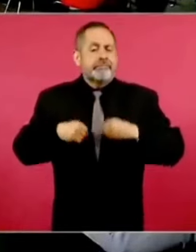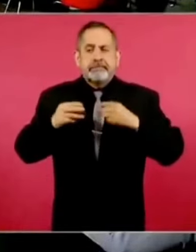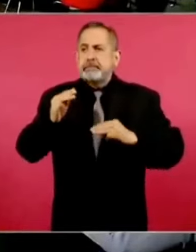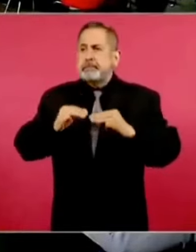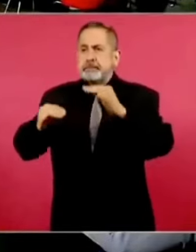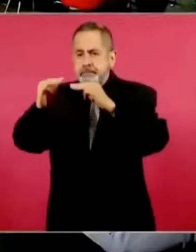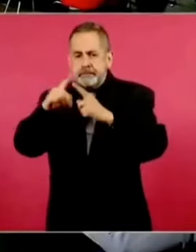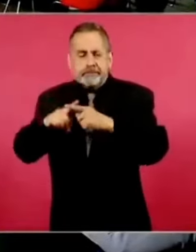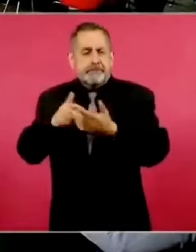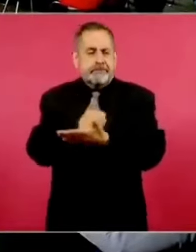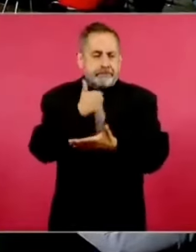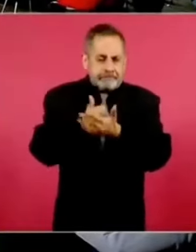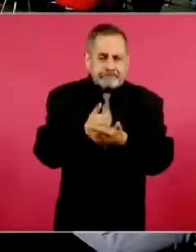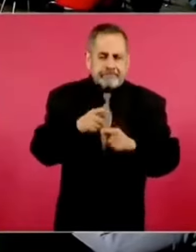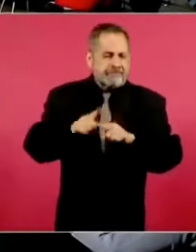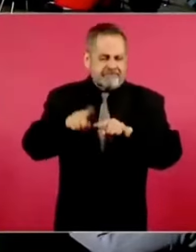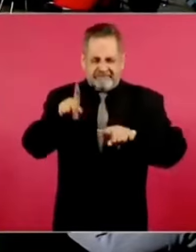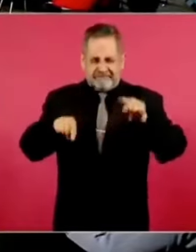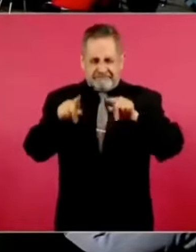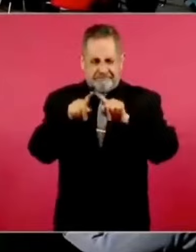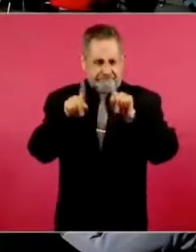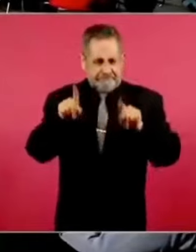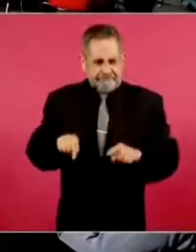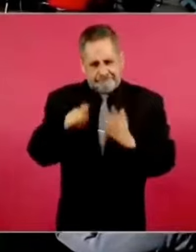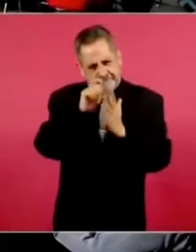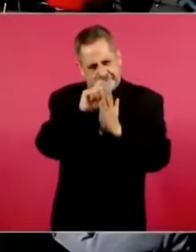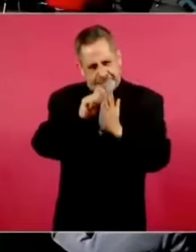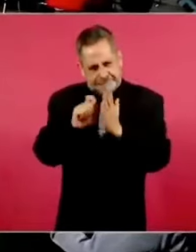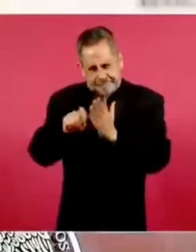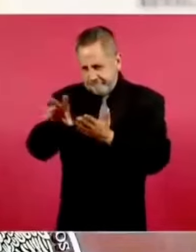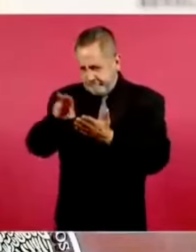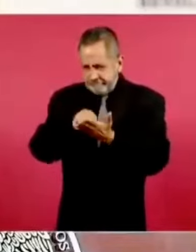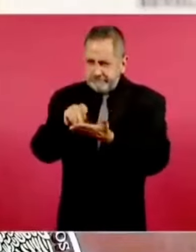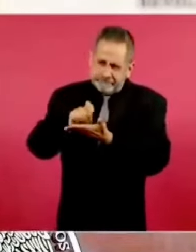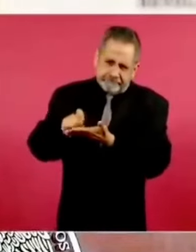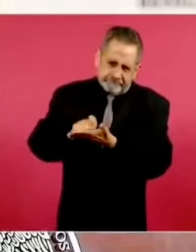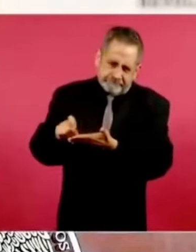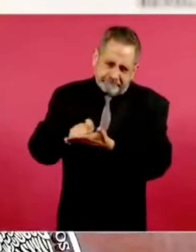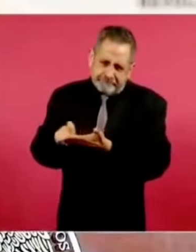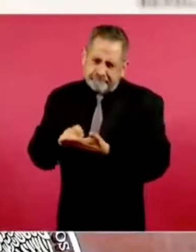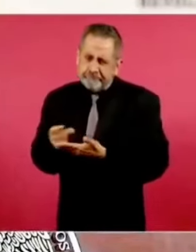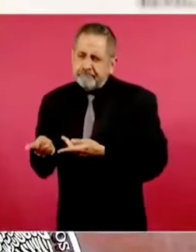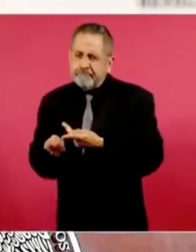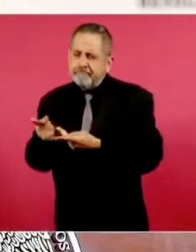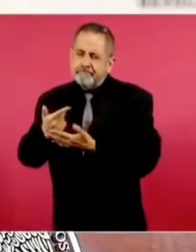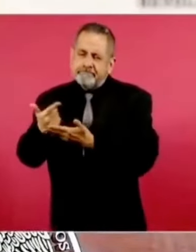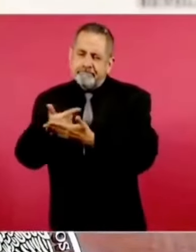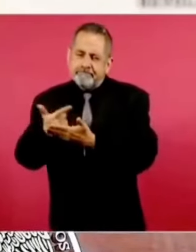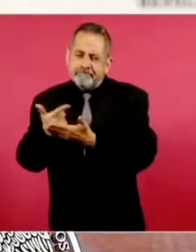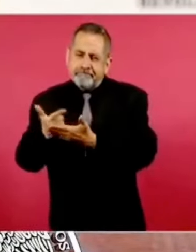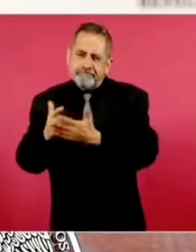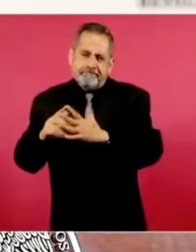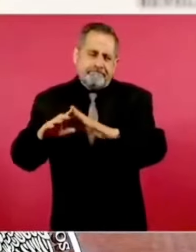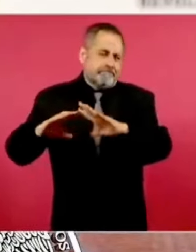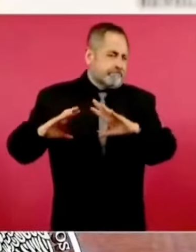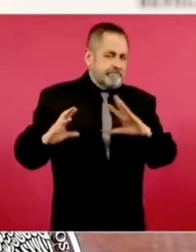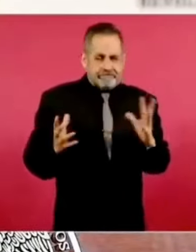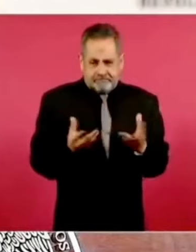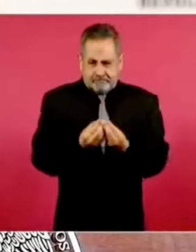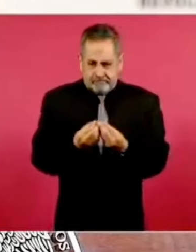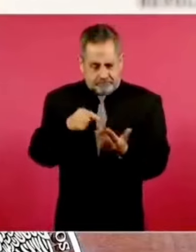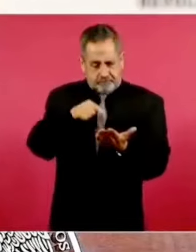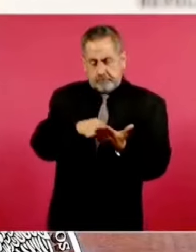ciudades, se integra mucha información. Y esa encuesta termina y será un